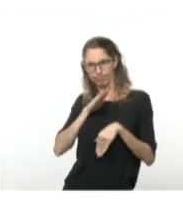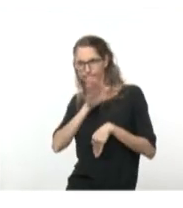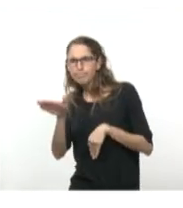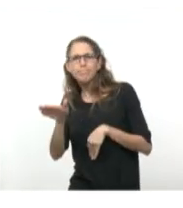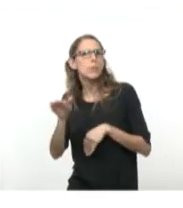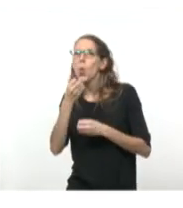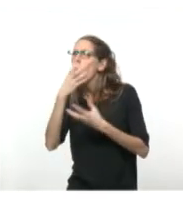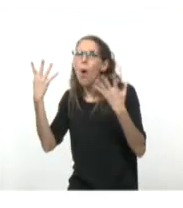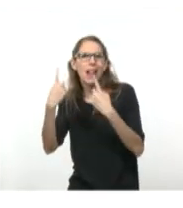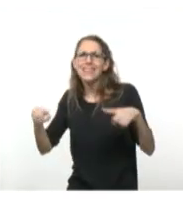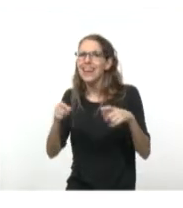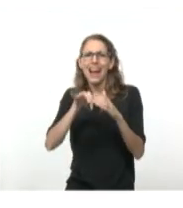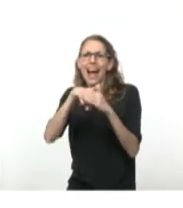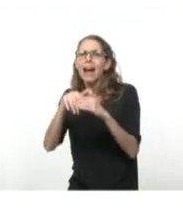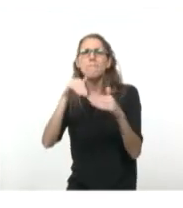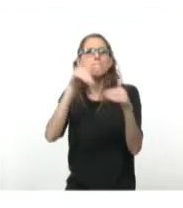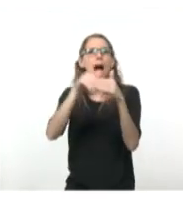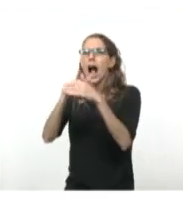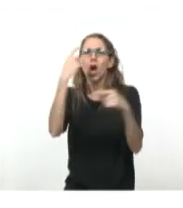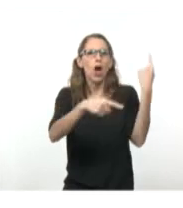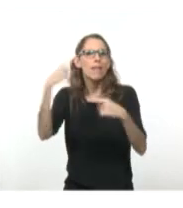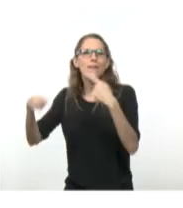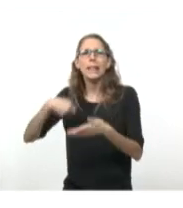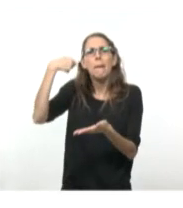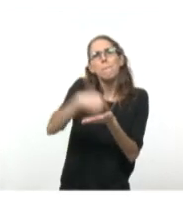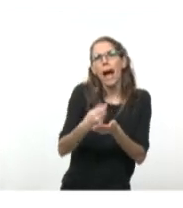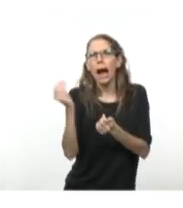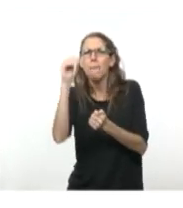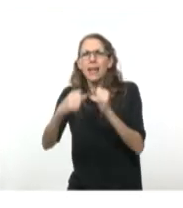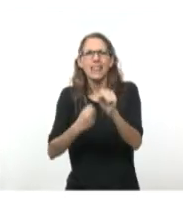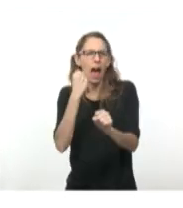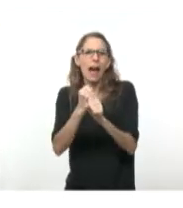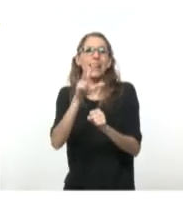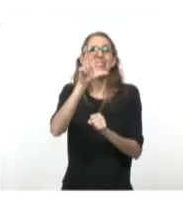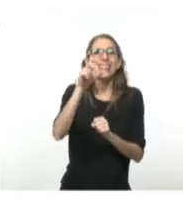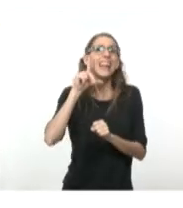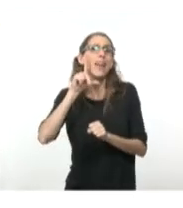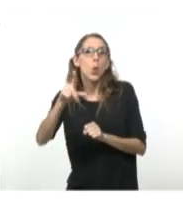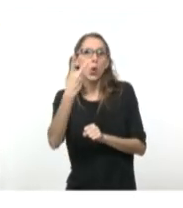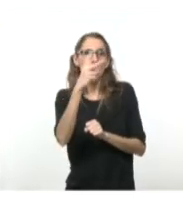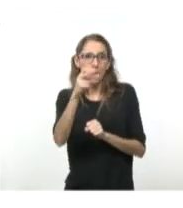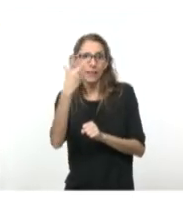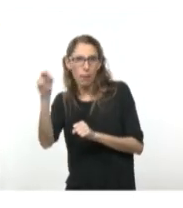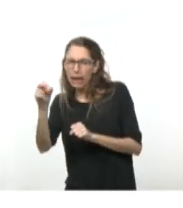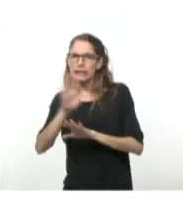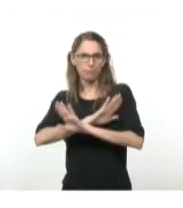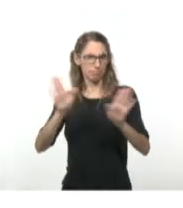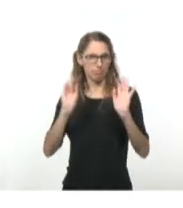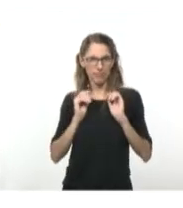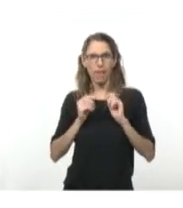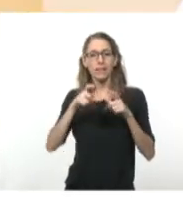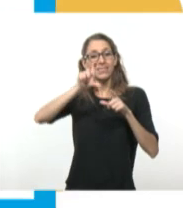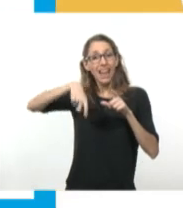sin pagar cargos ni comisiones, hasta el 30 de junio del 2020. Introducí tu tarjeta de débito en la ranura.